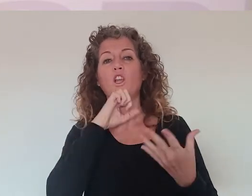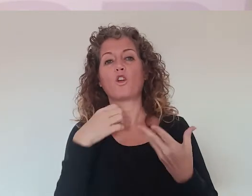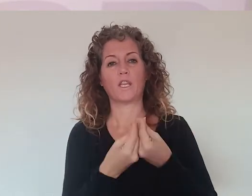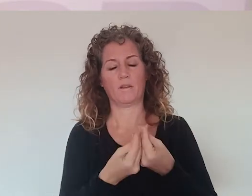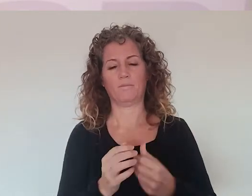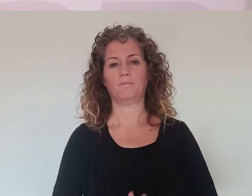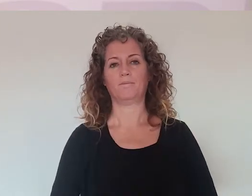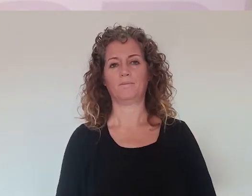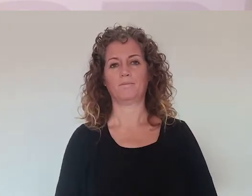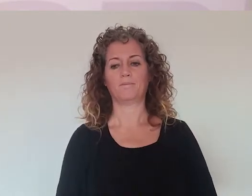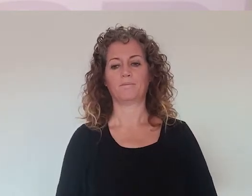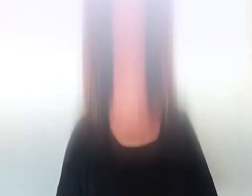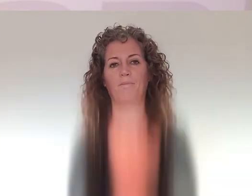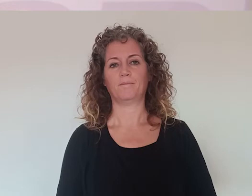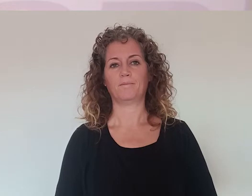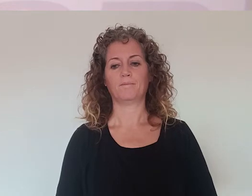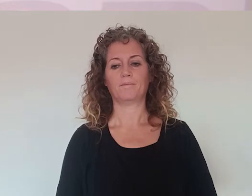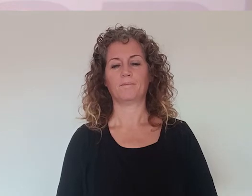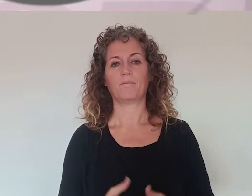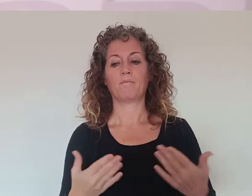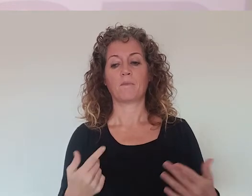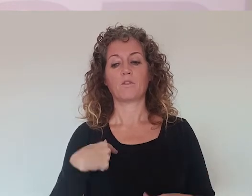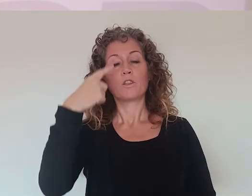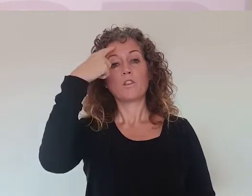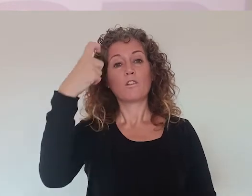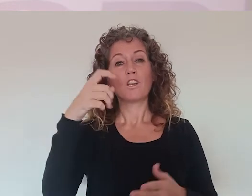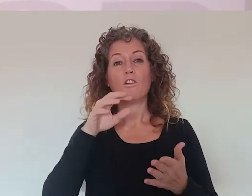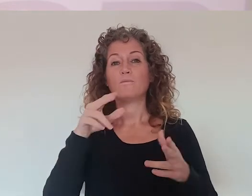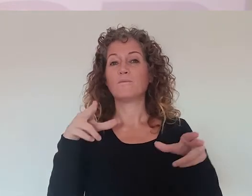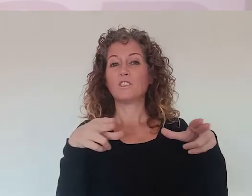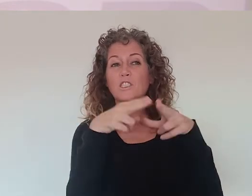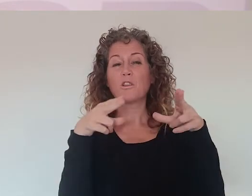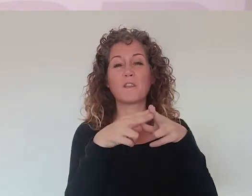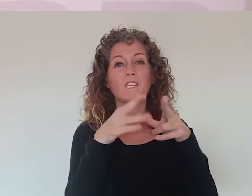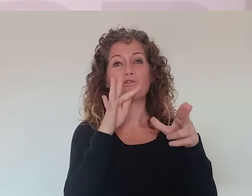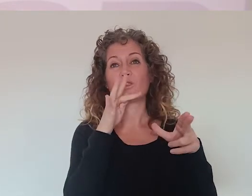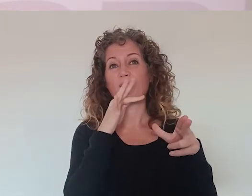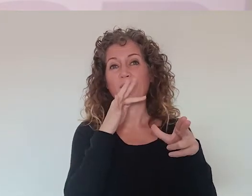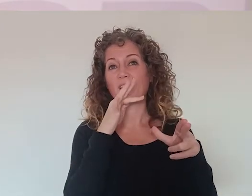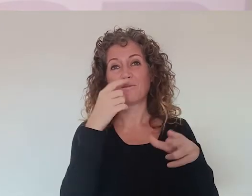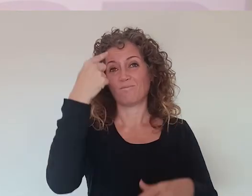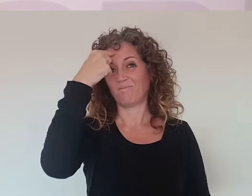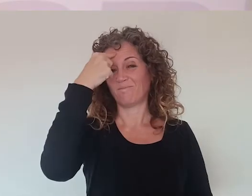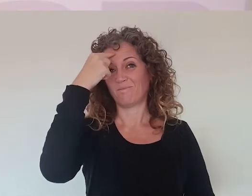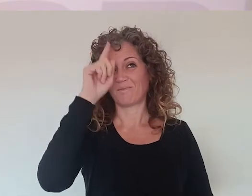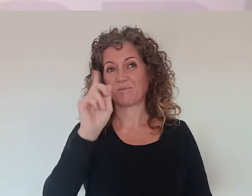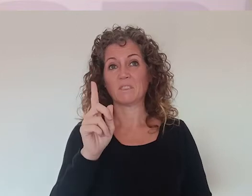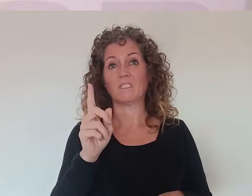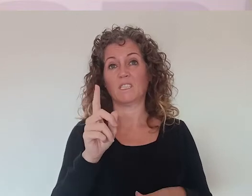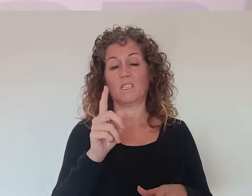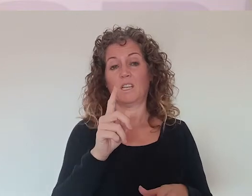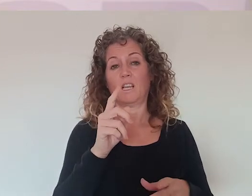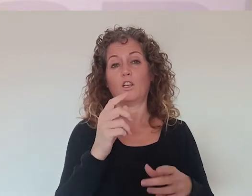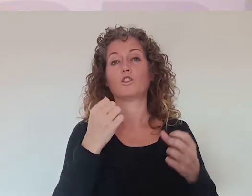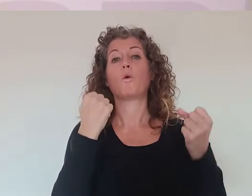vivir a lo largo de su etapa. Bueno, yo creo que la sociedad todavía no es consciente y desde luego los